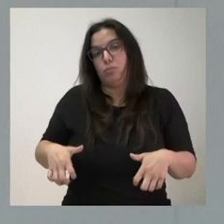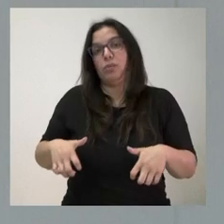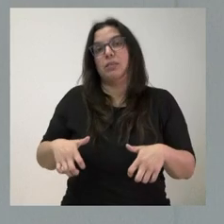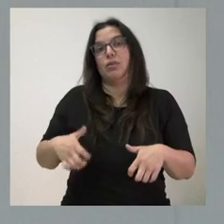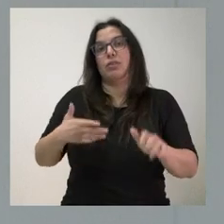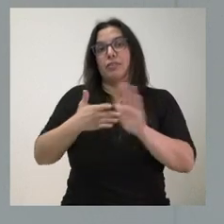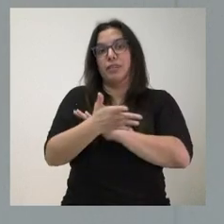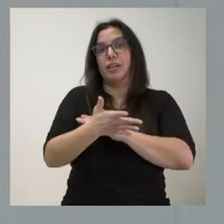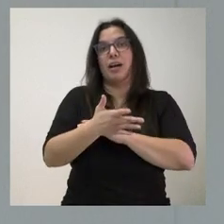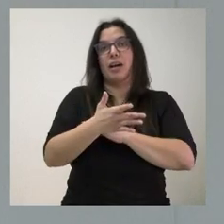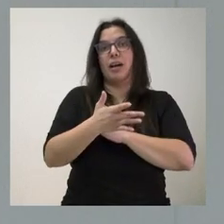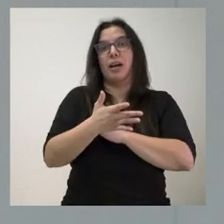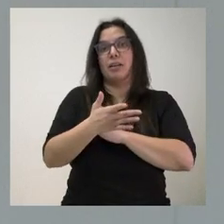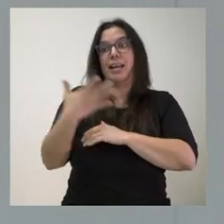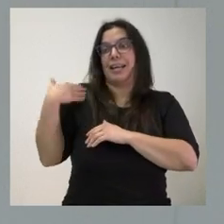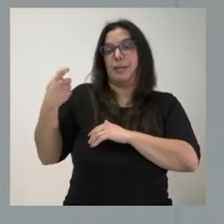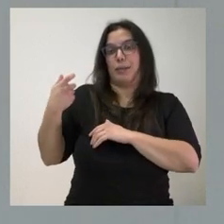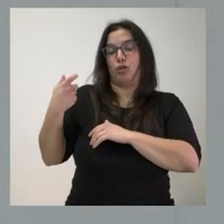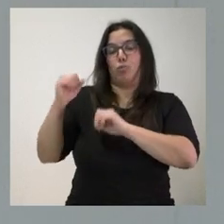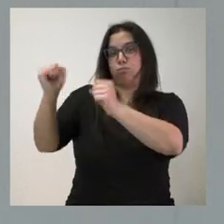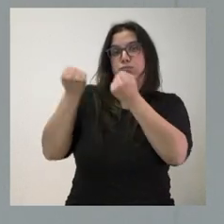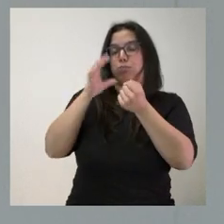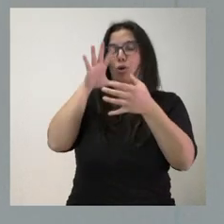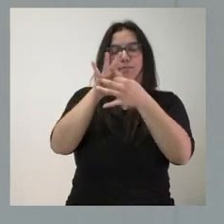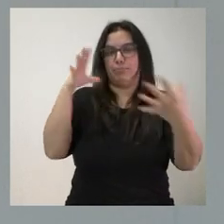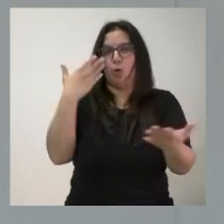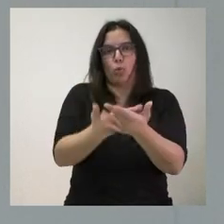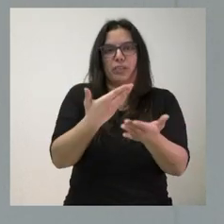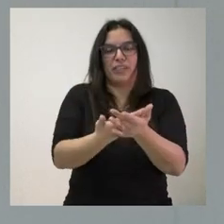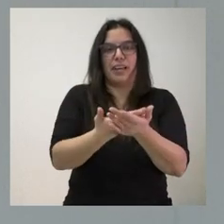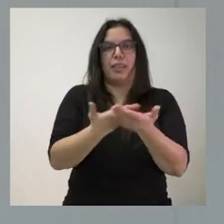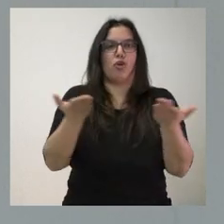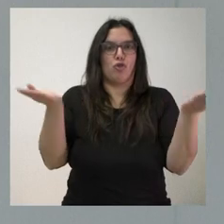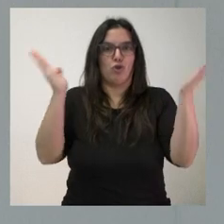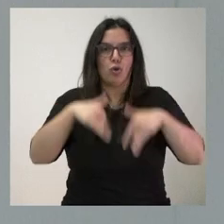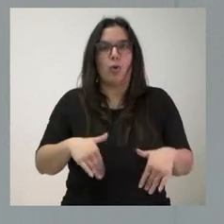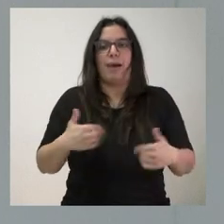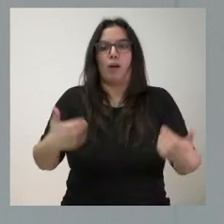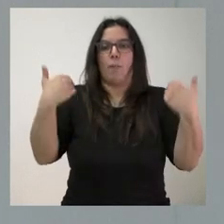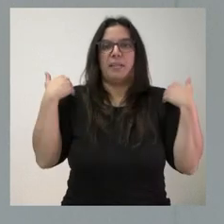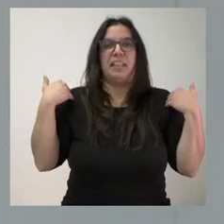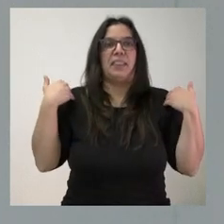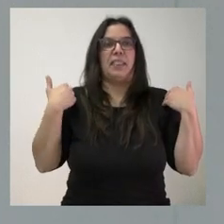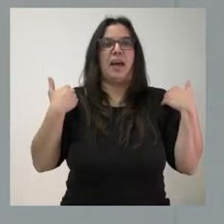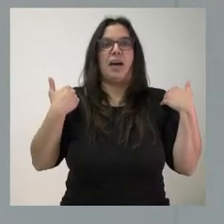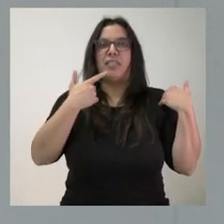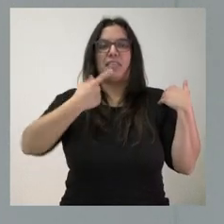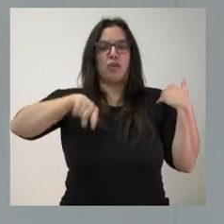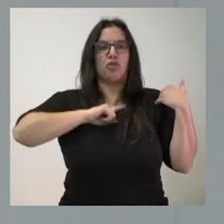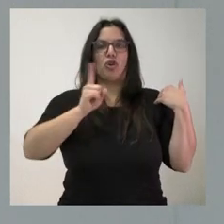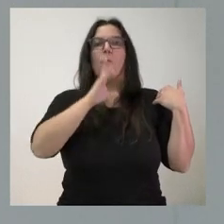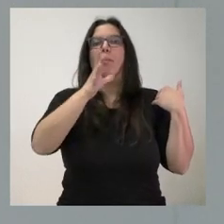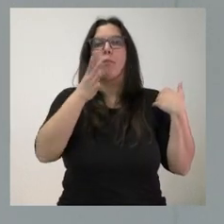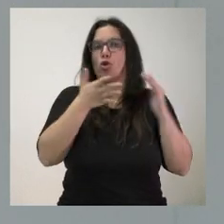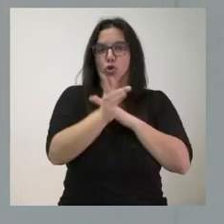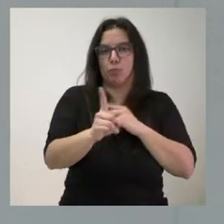inadmisión de este requerimiento. Porque no se justifica la ausencia de la competencia, porque no existe el hecho